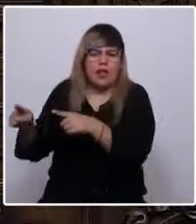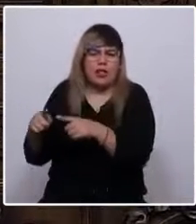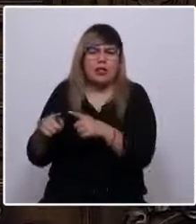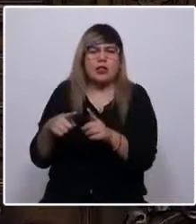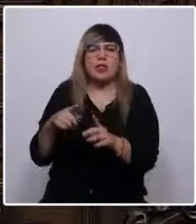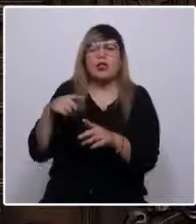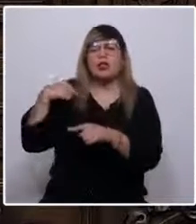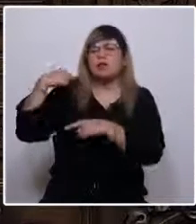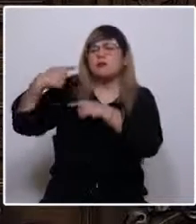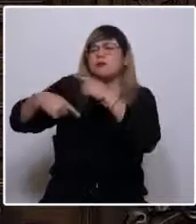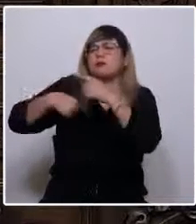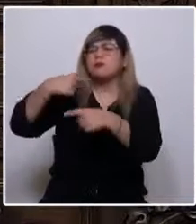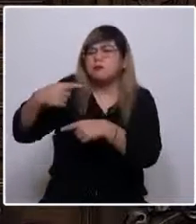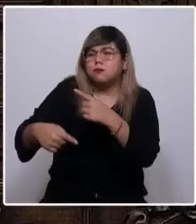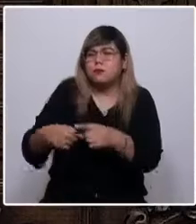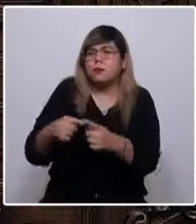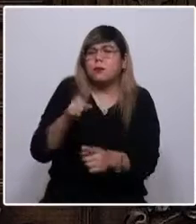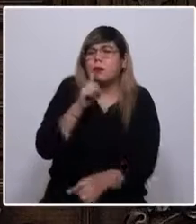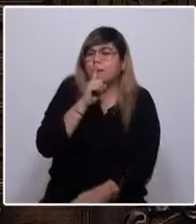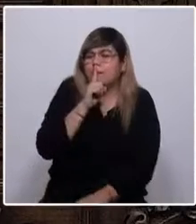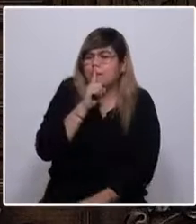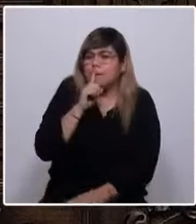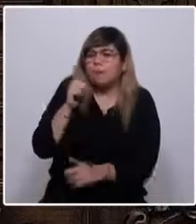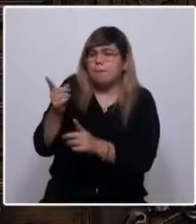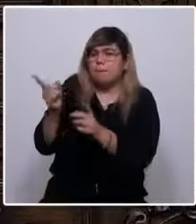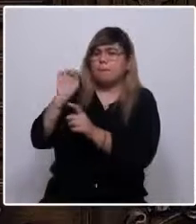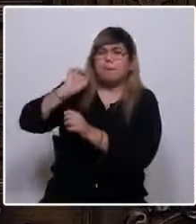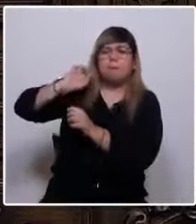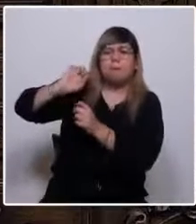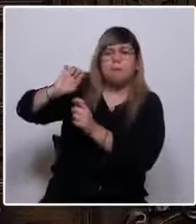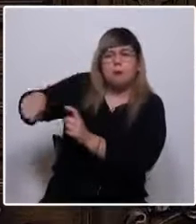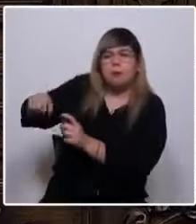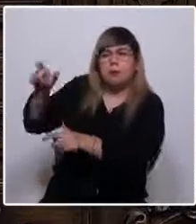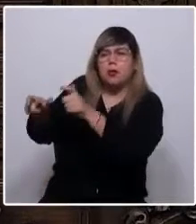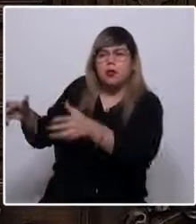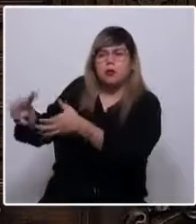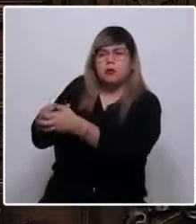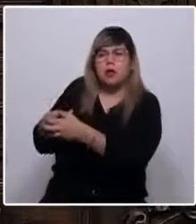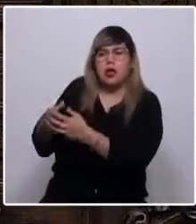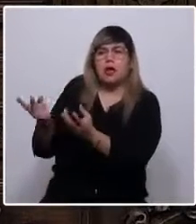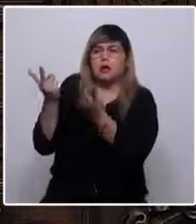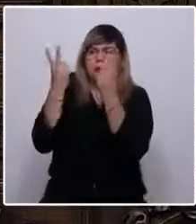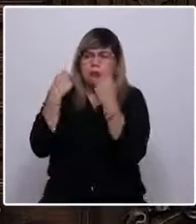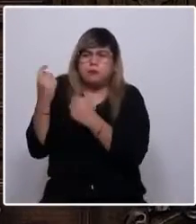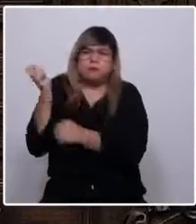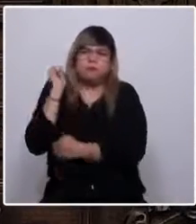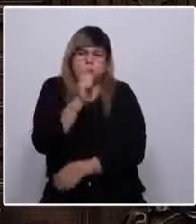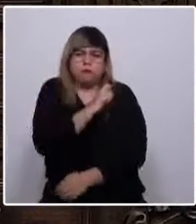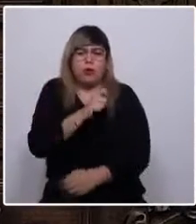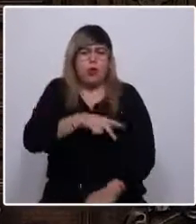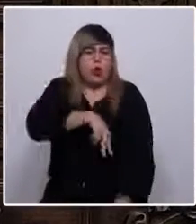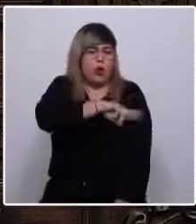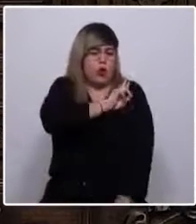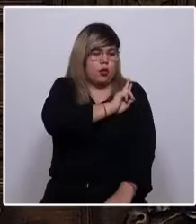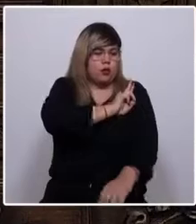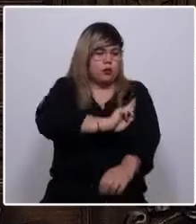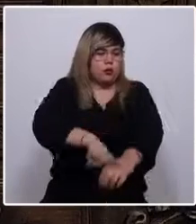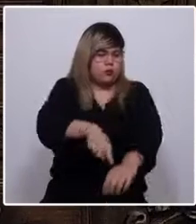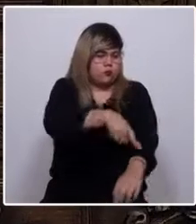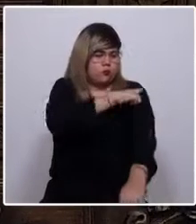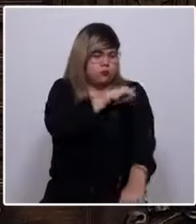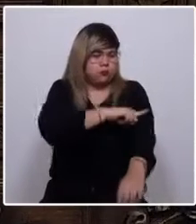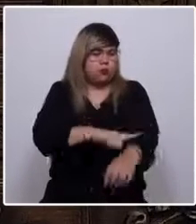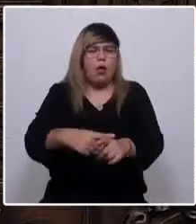cultura del silencio, ignorados, sometidos y esclavizados. Y están, de norte a sur, la larga procesión de